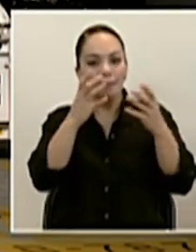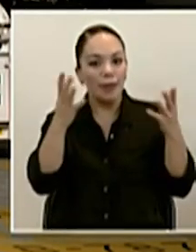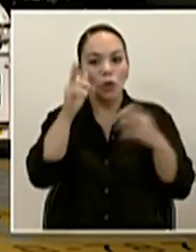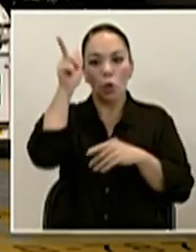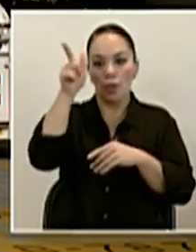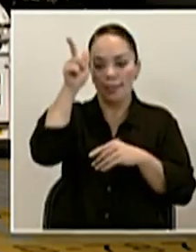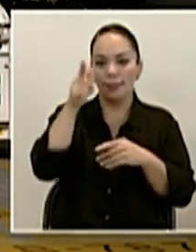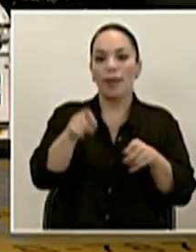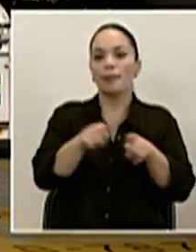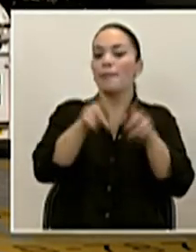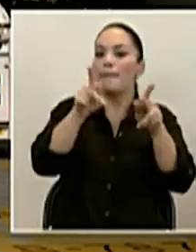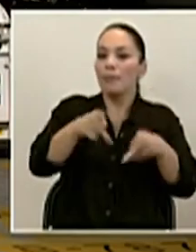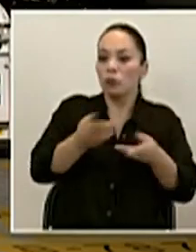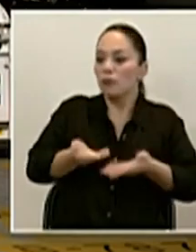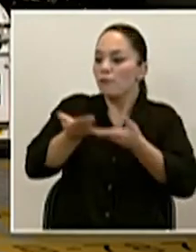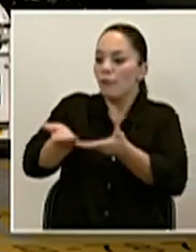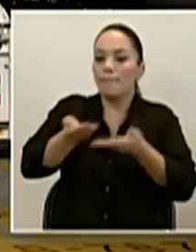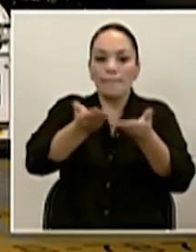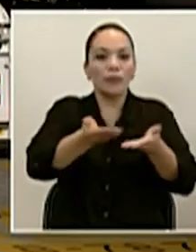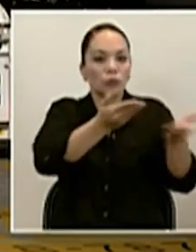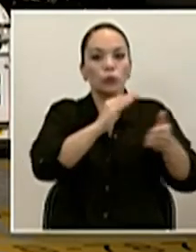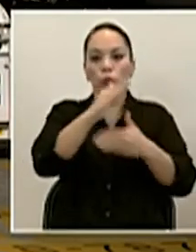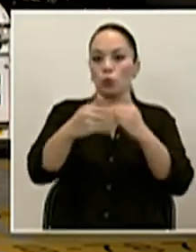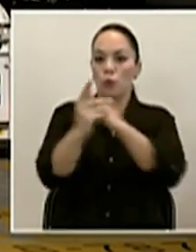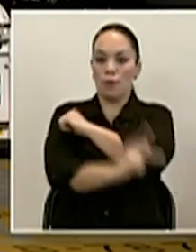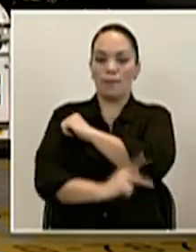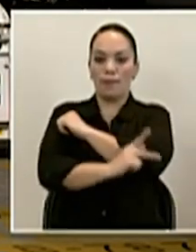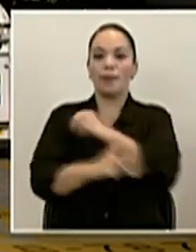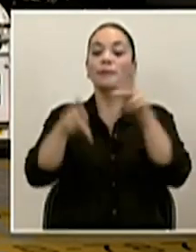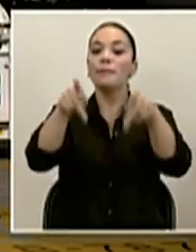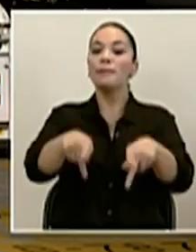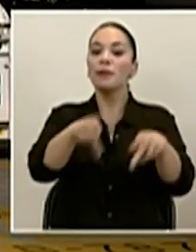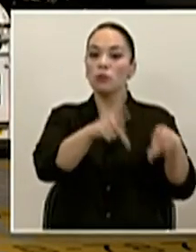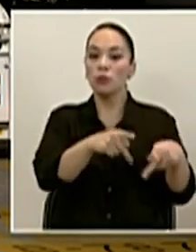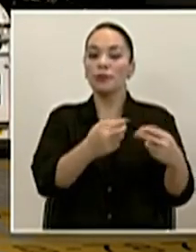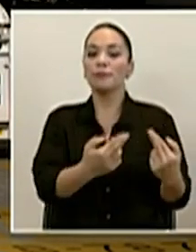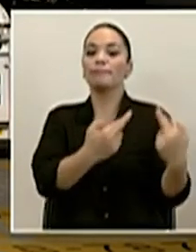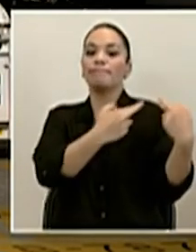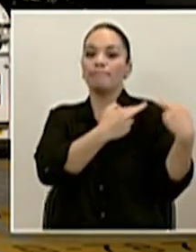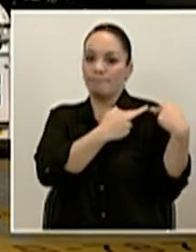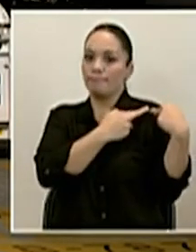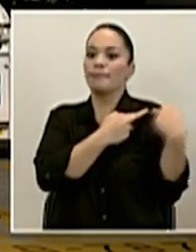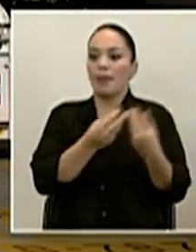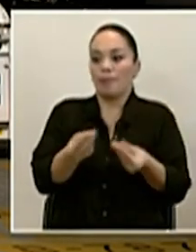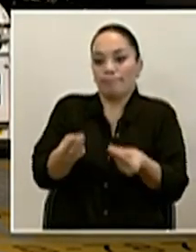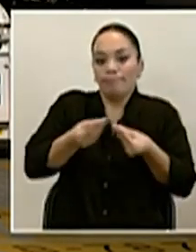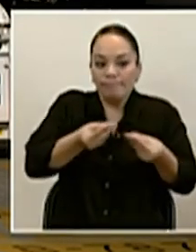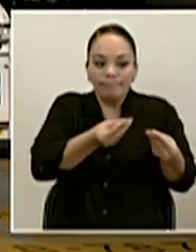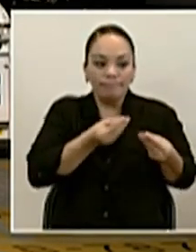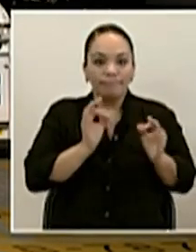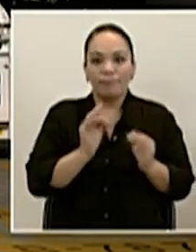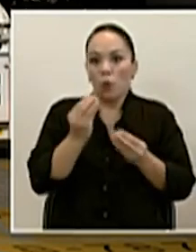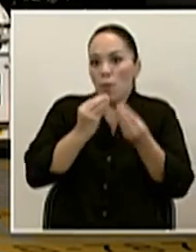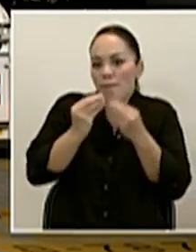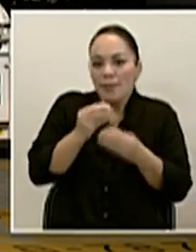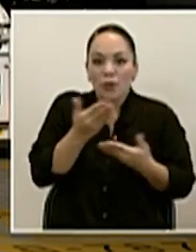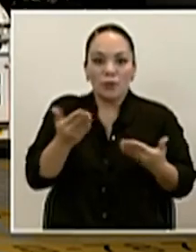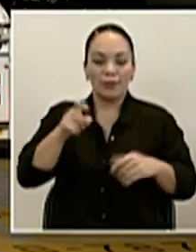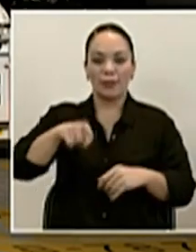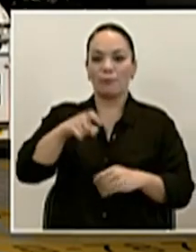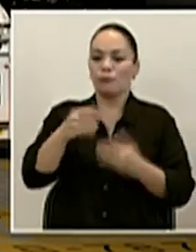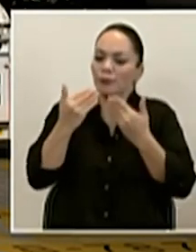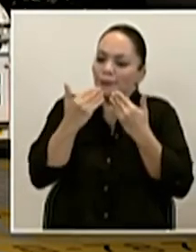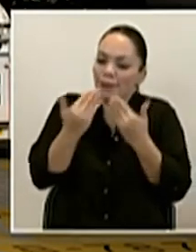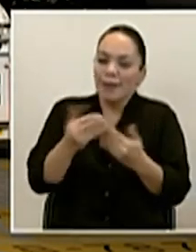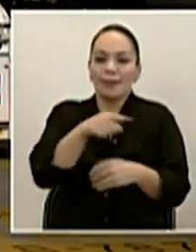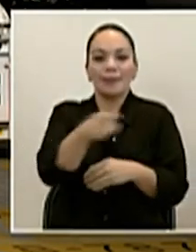repartidores en todo el país, a las personas que están a cargo de mantenernos bien abastecidos. A esas personas agradecerles